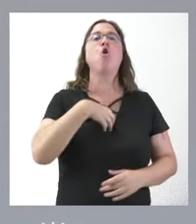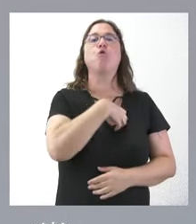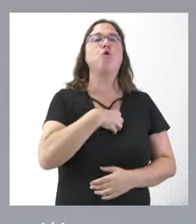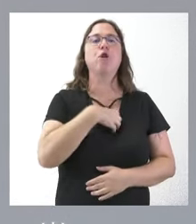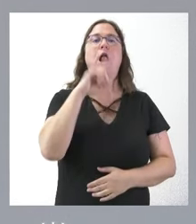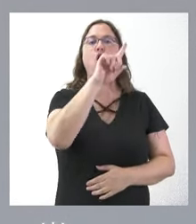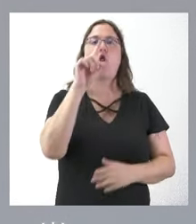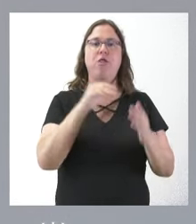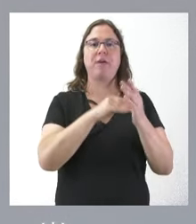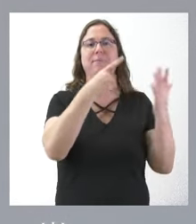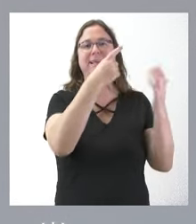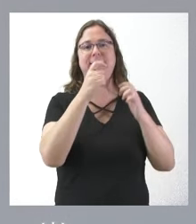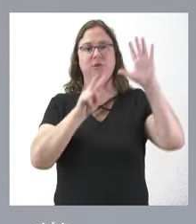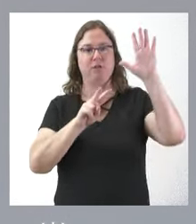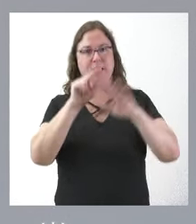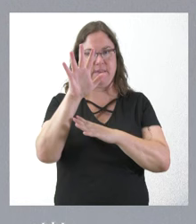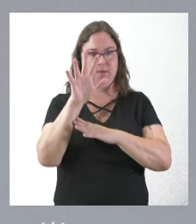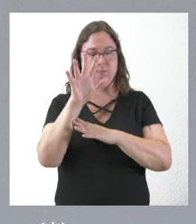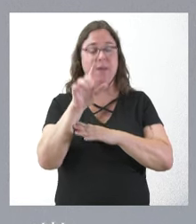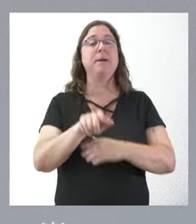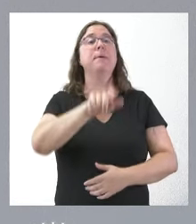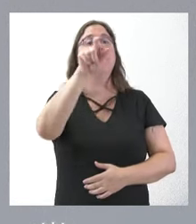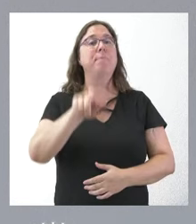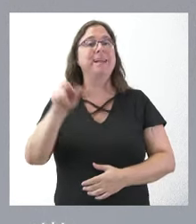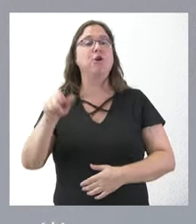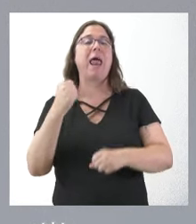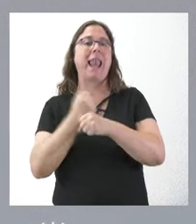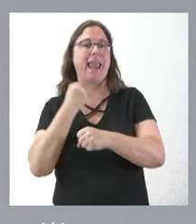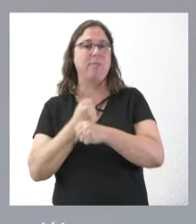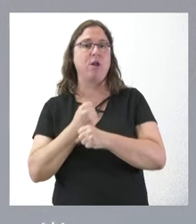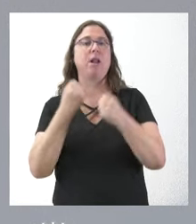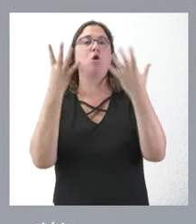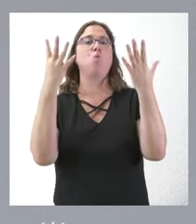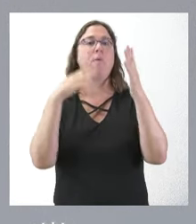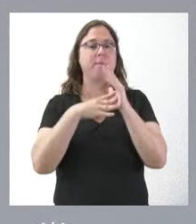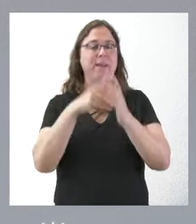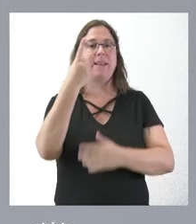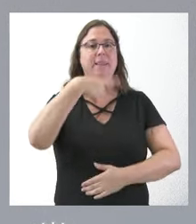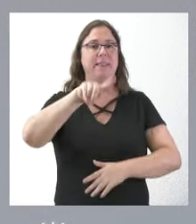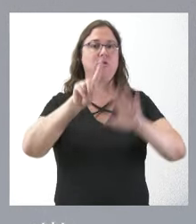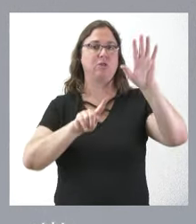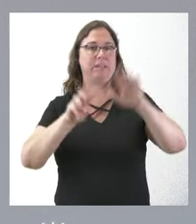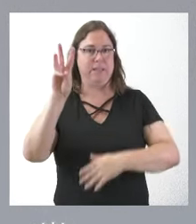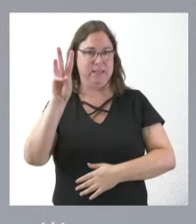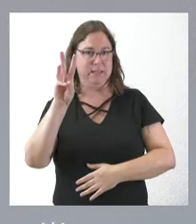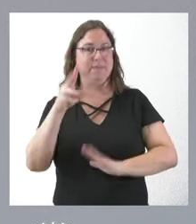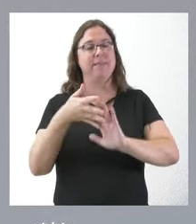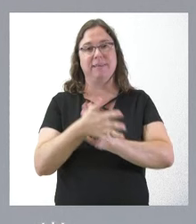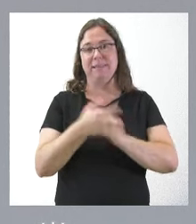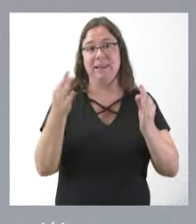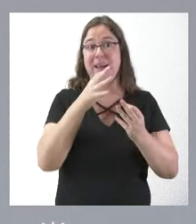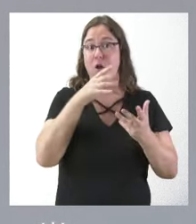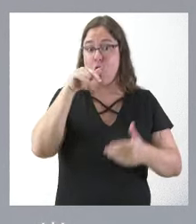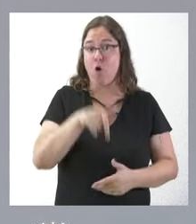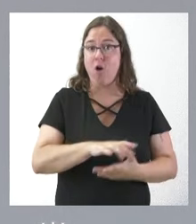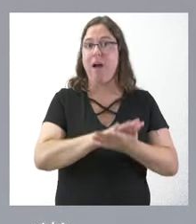.675 y el personal 9.163. De tal manera que hoy de lo que estamos